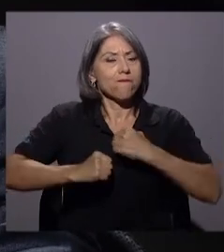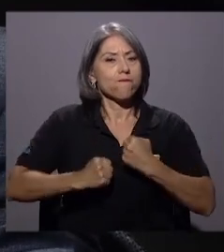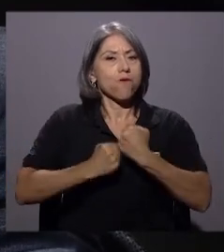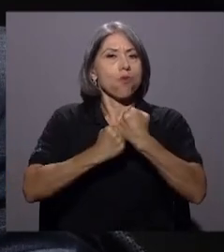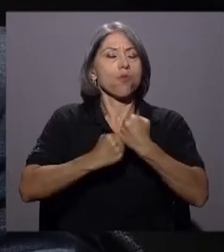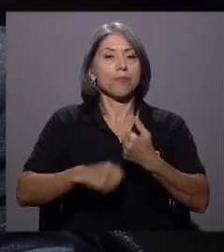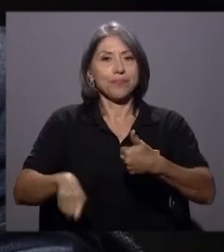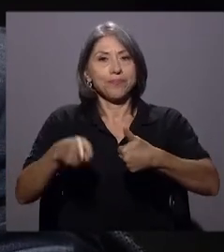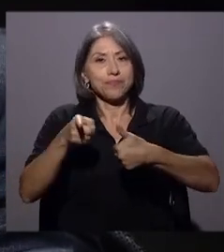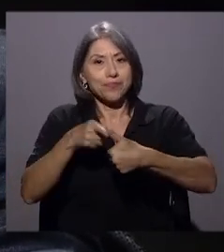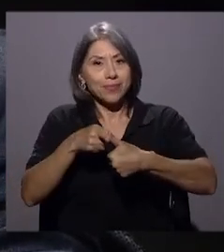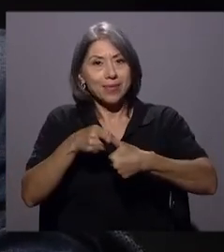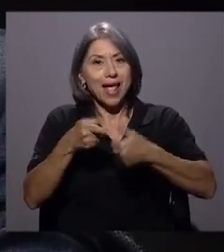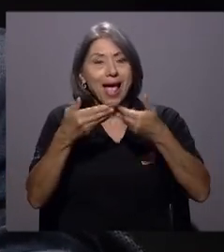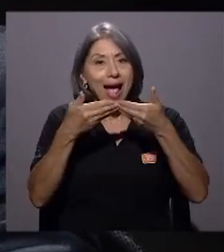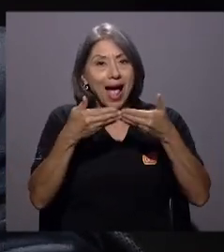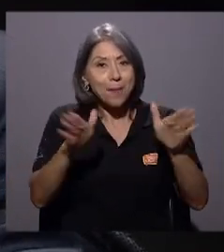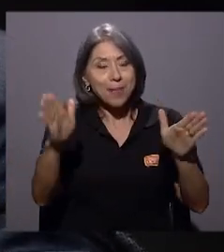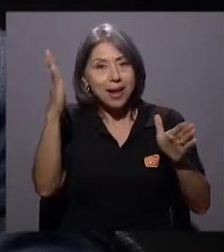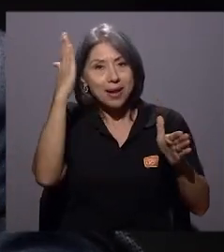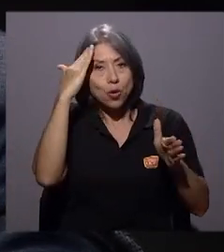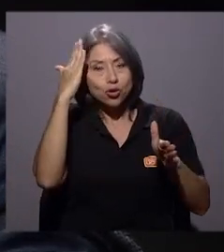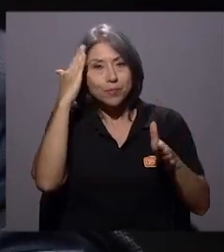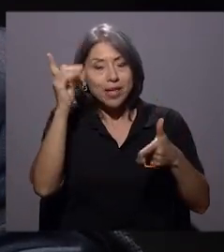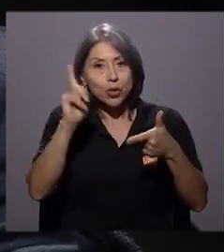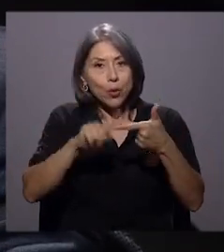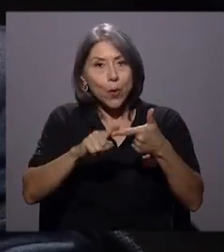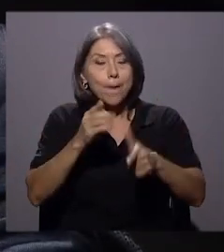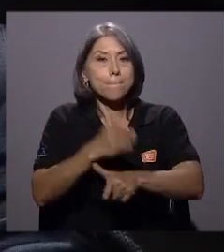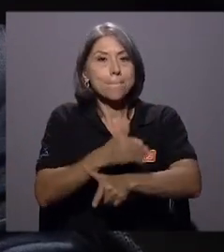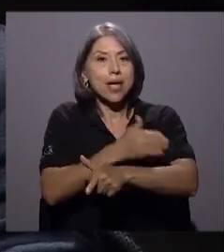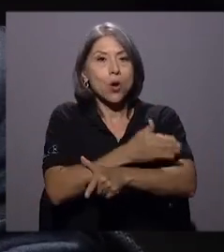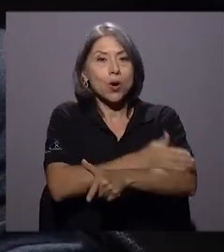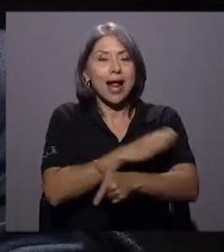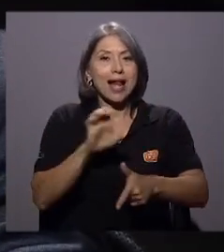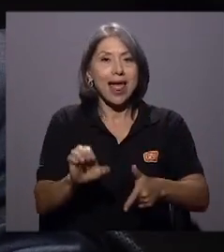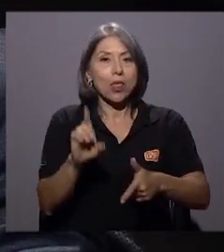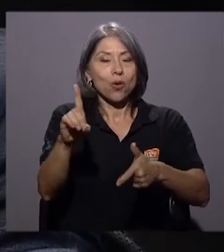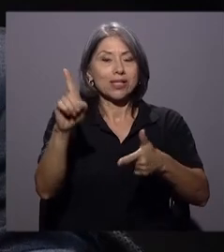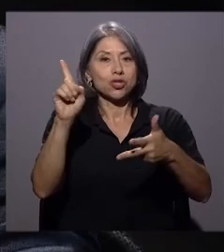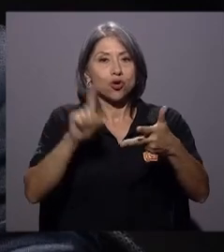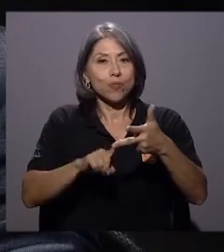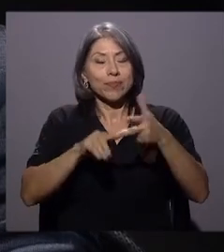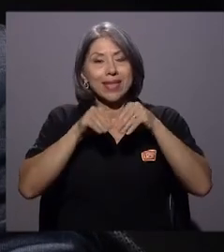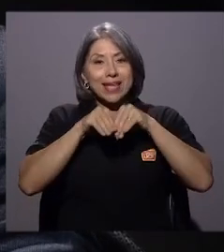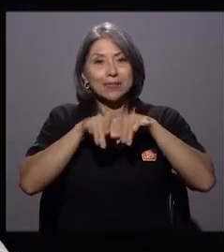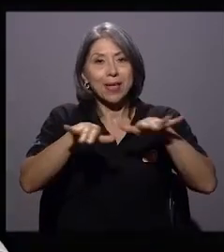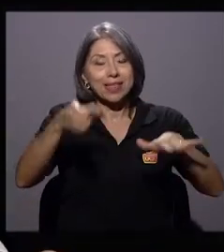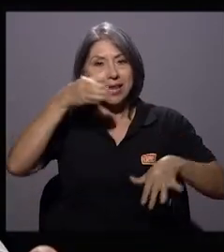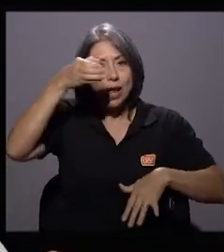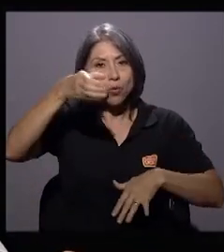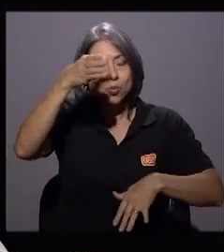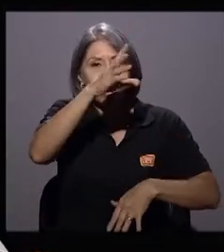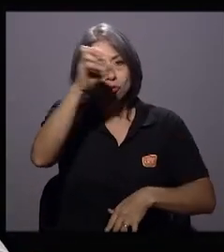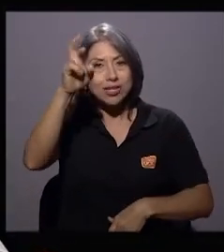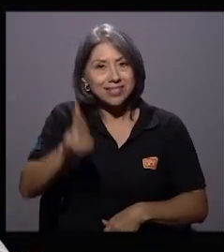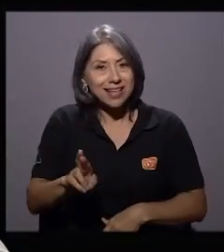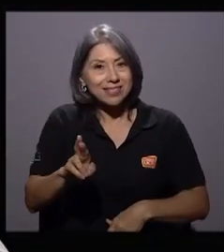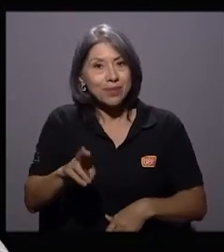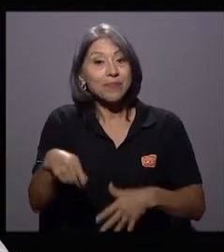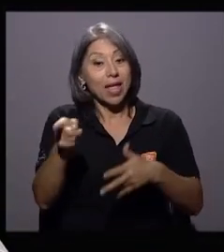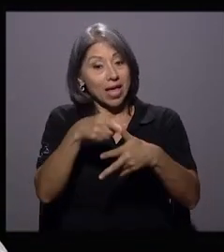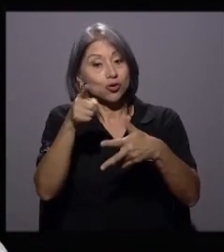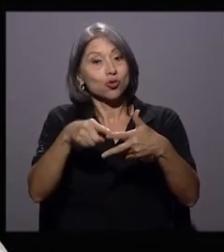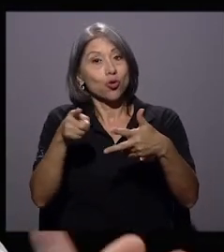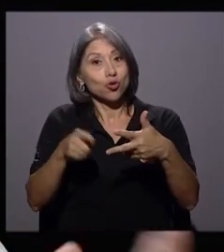que son ampliar el conocimiento, mejorar la educación y expandir la cultura costarricense. Esos son los tres